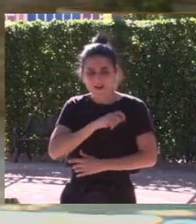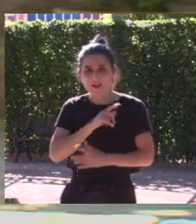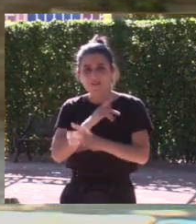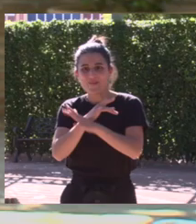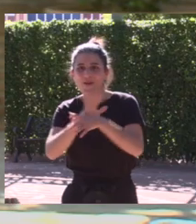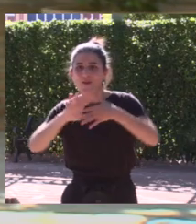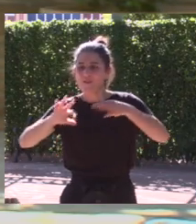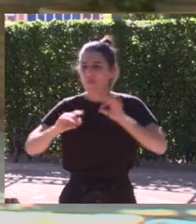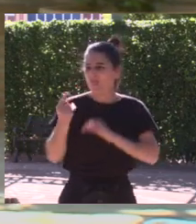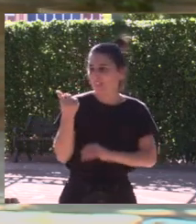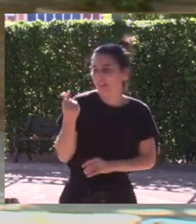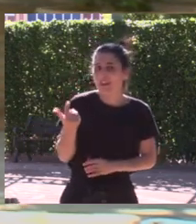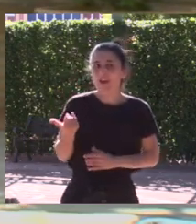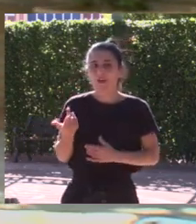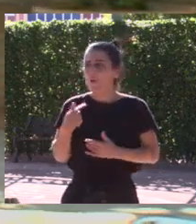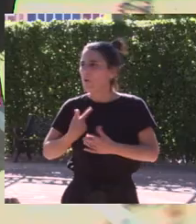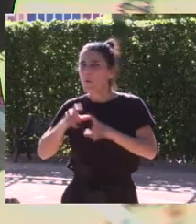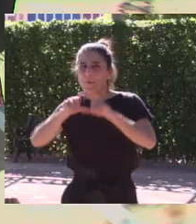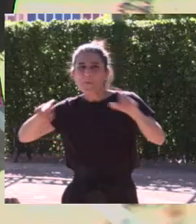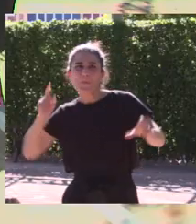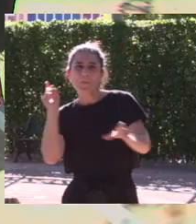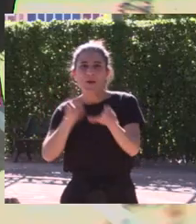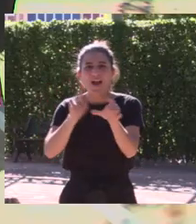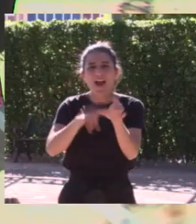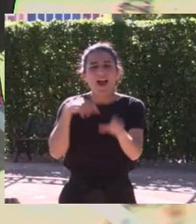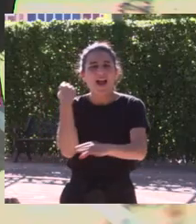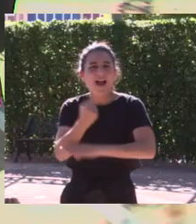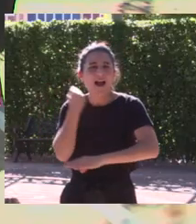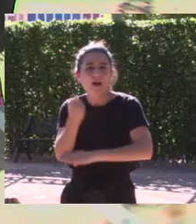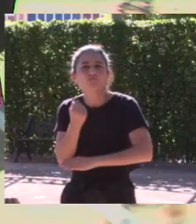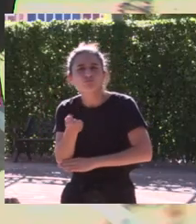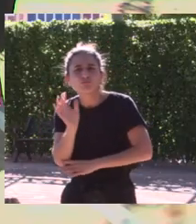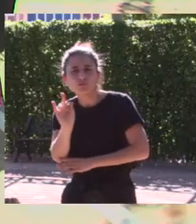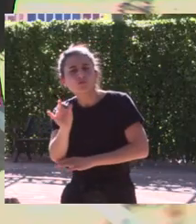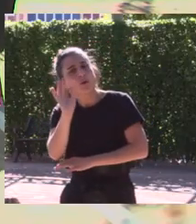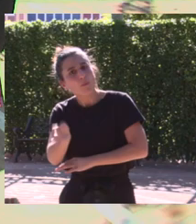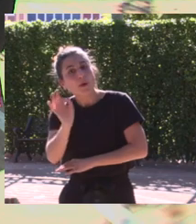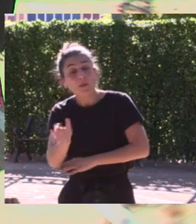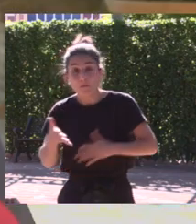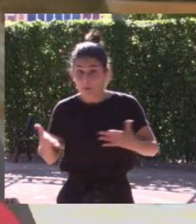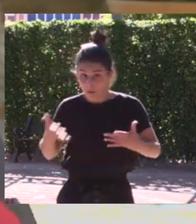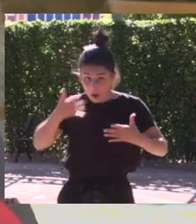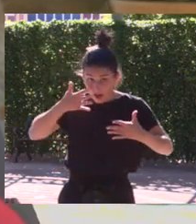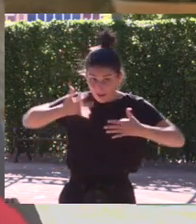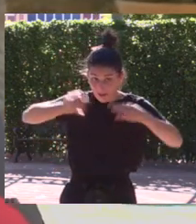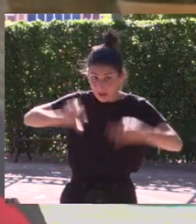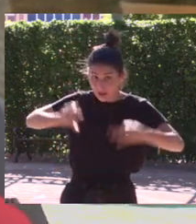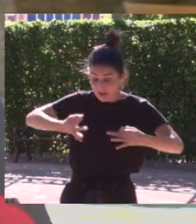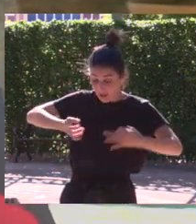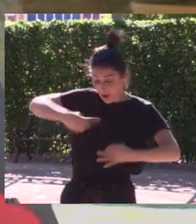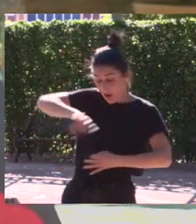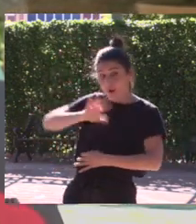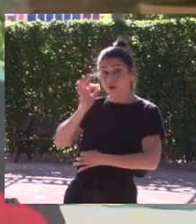había creado el planado había dinero había muchos patrocinadores sí, es cierto todo aquello es cierto pero la realidad